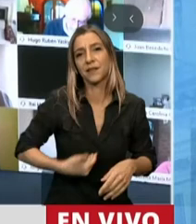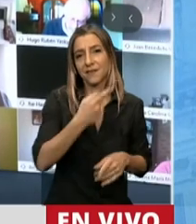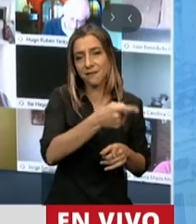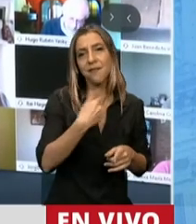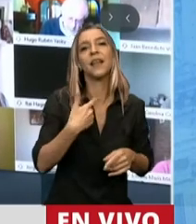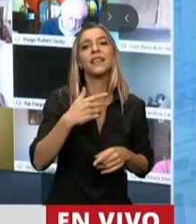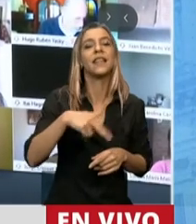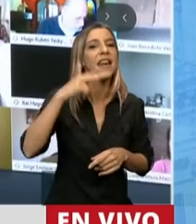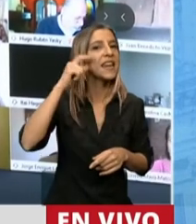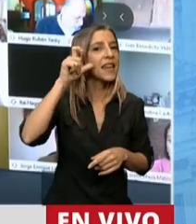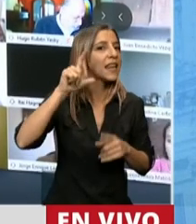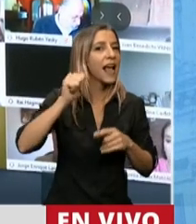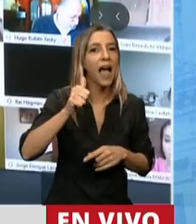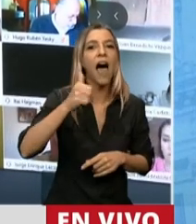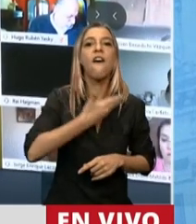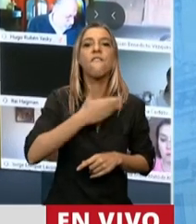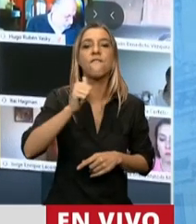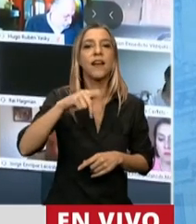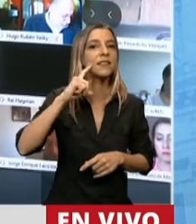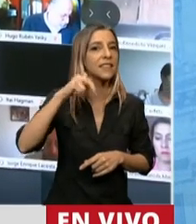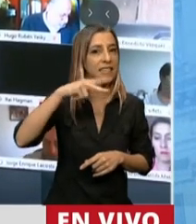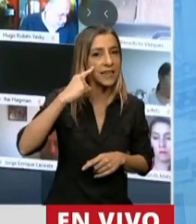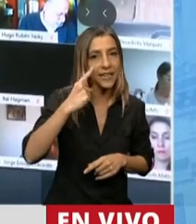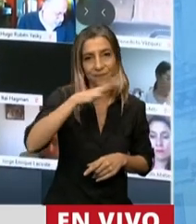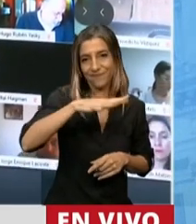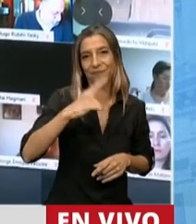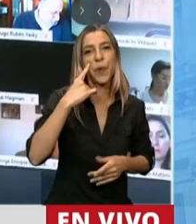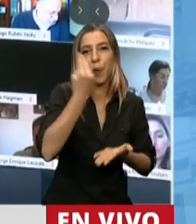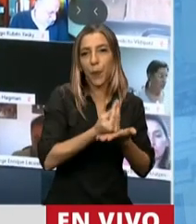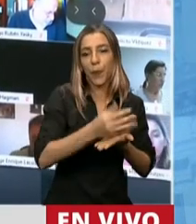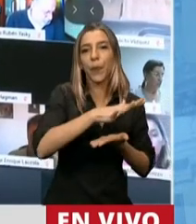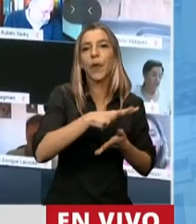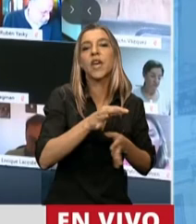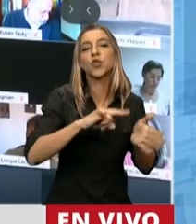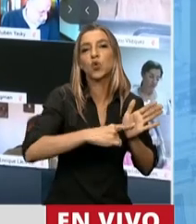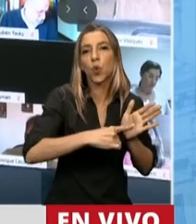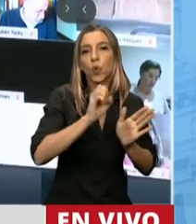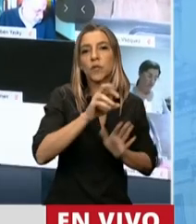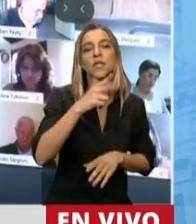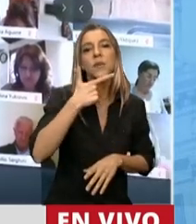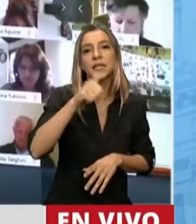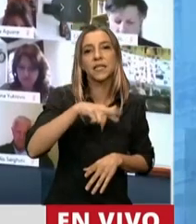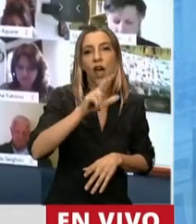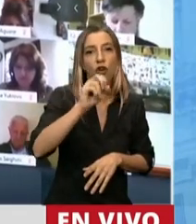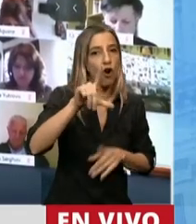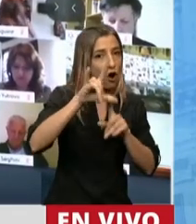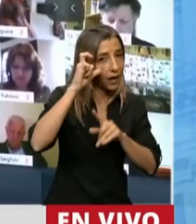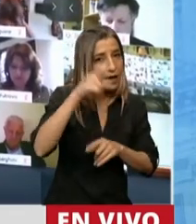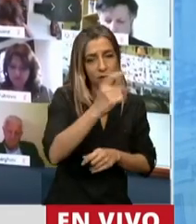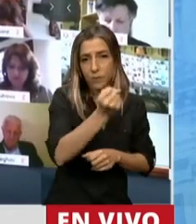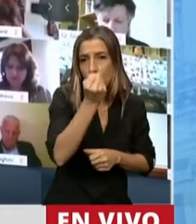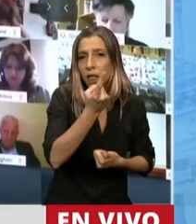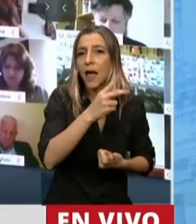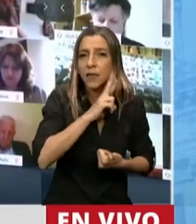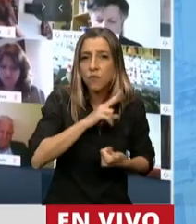Franchini, de la localidad de San Roque. Hay mujeres bomberos y quiero destacar a la jefe de cuartel de bomberos de la ciudad de